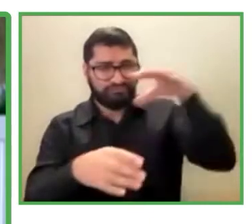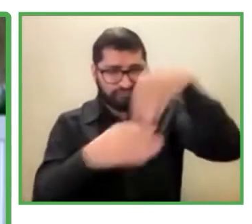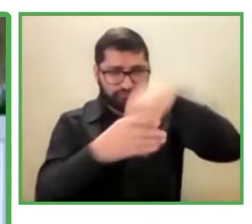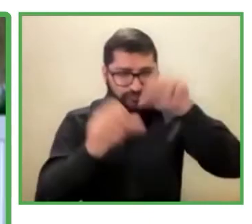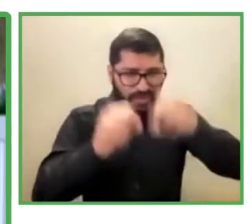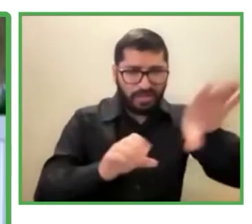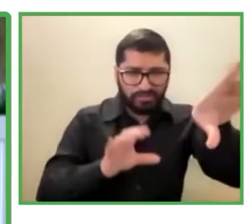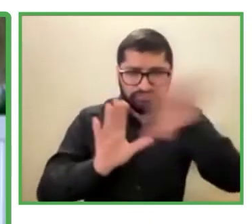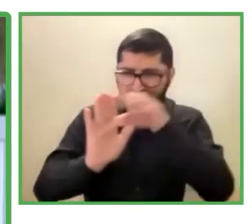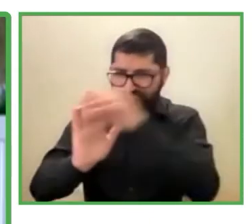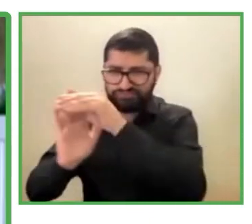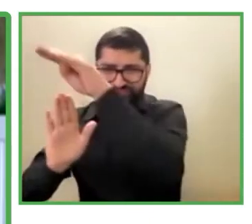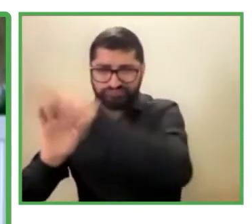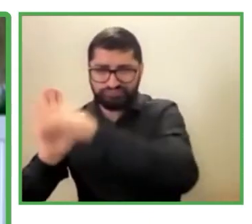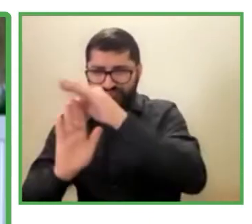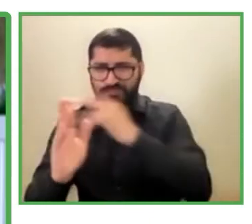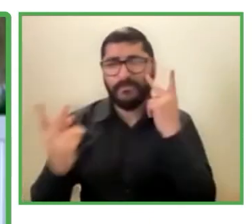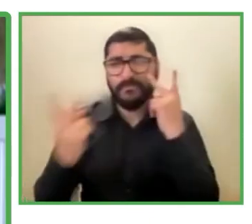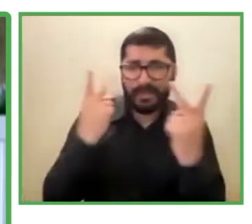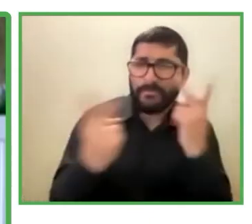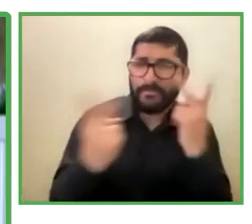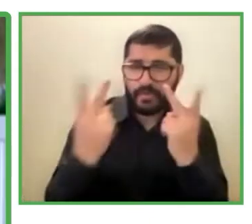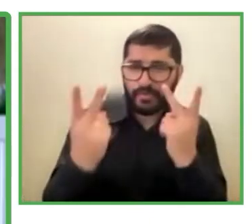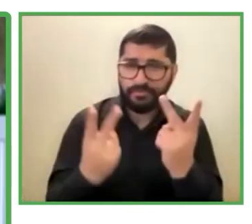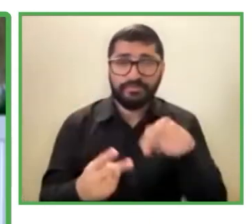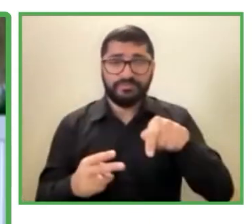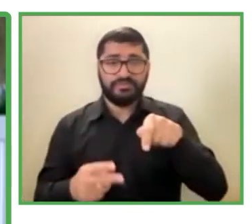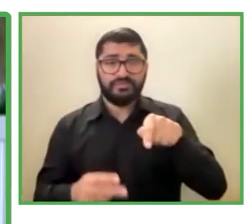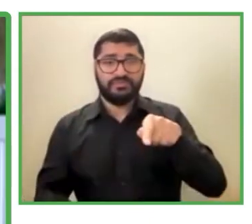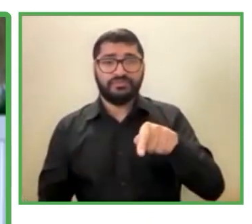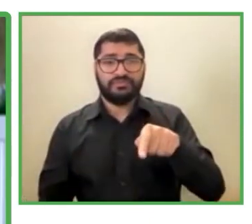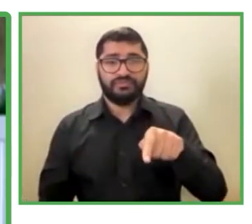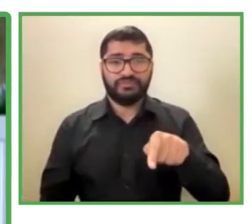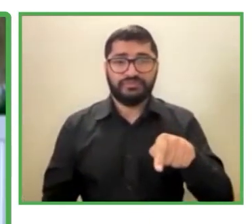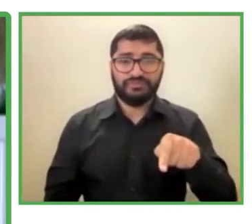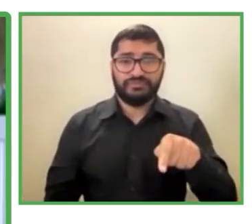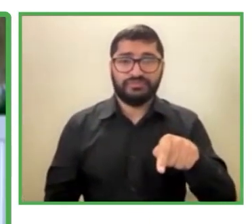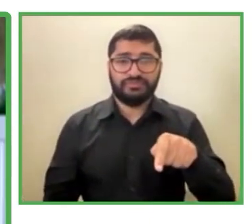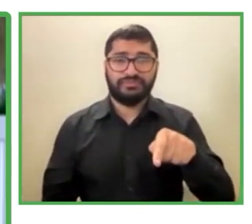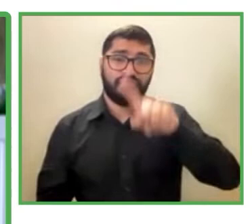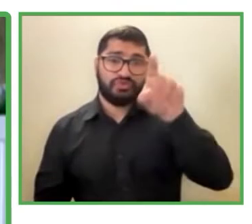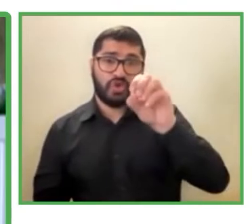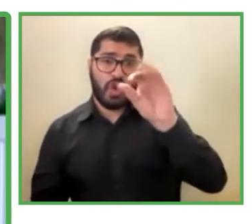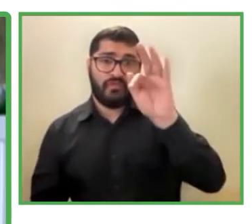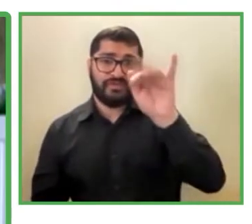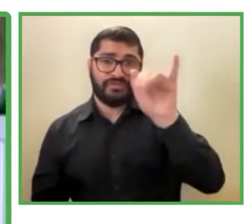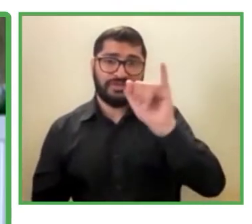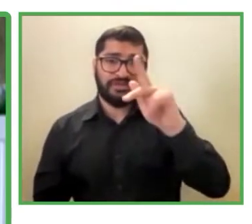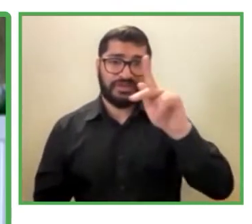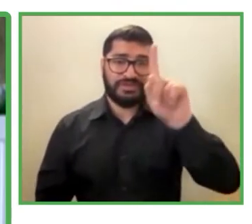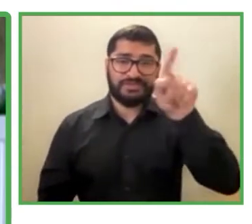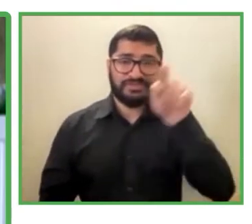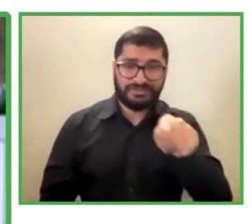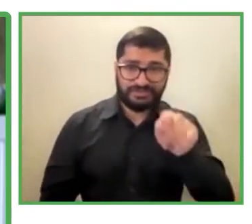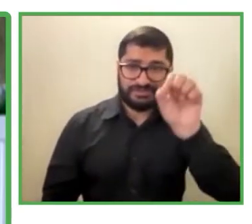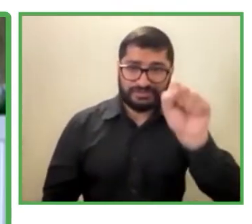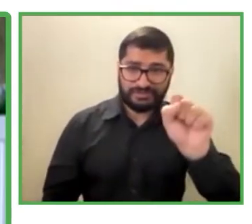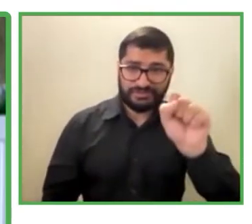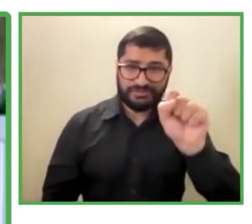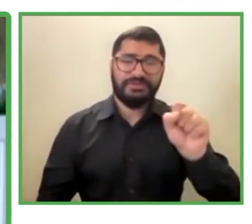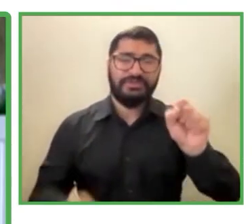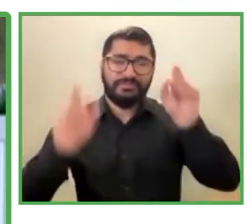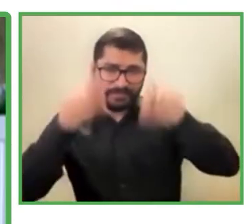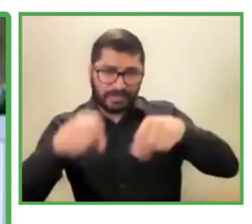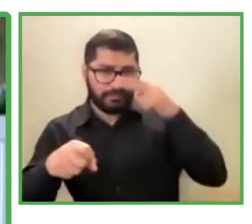soft skills. Entonces, ahí vimos una gran oportunidad y también vimos una oportunidad en las startups que están empezando